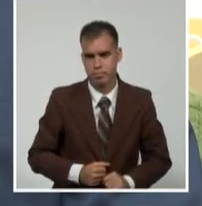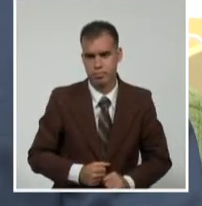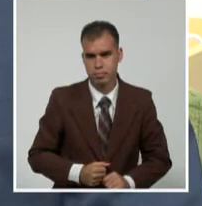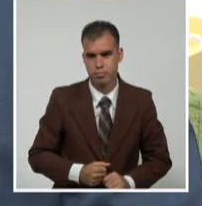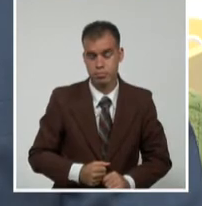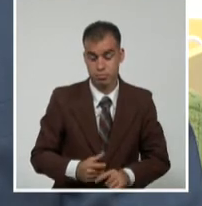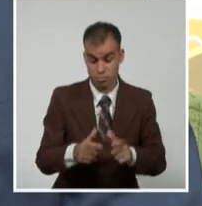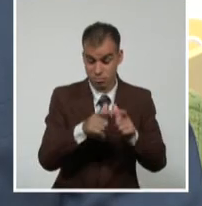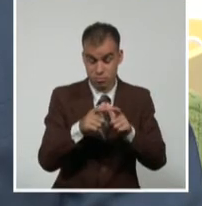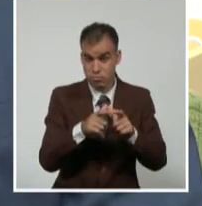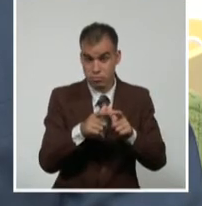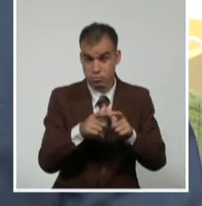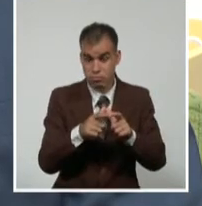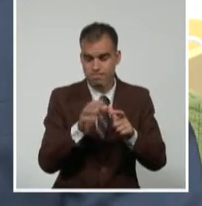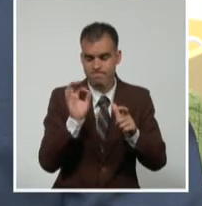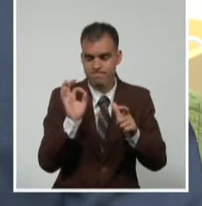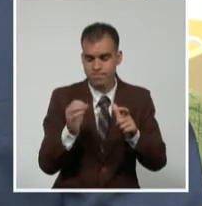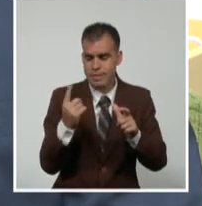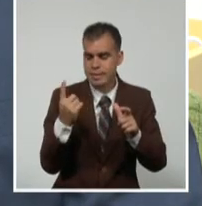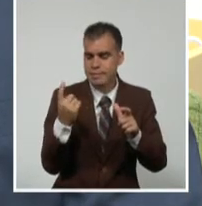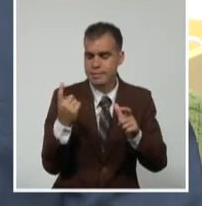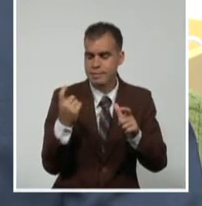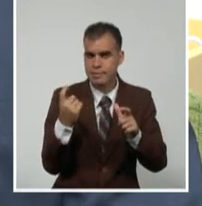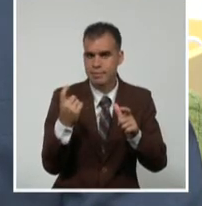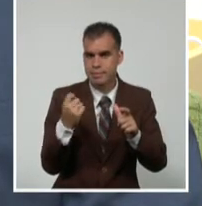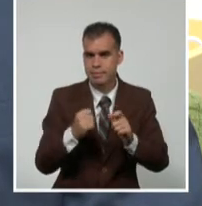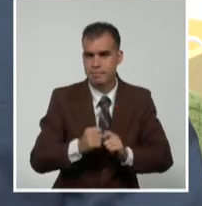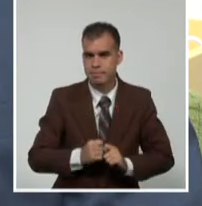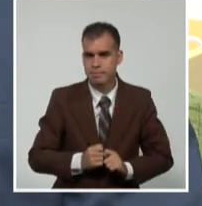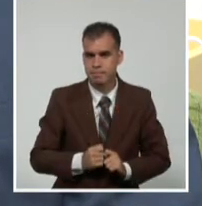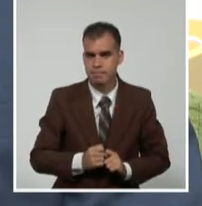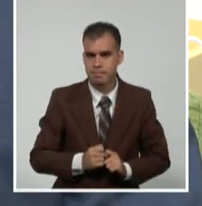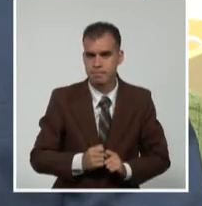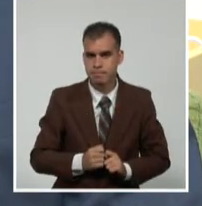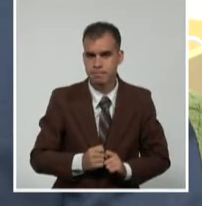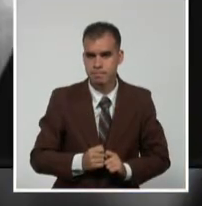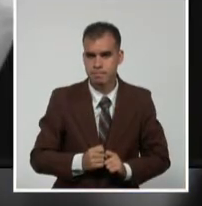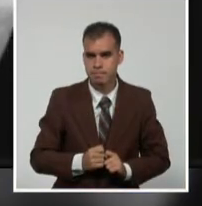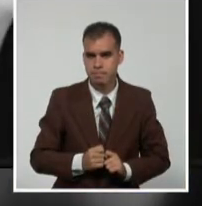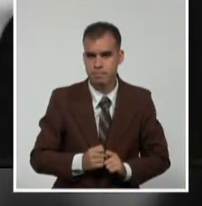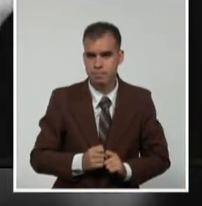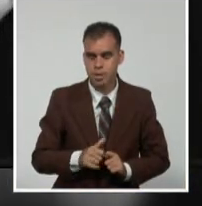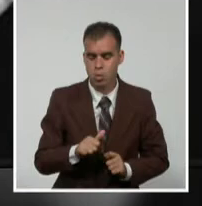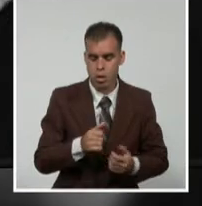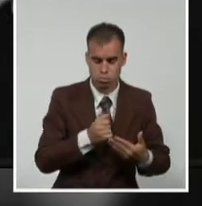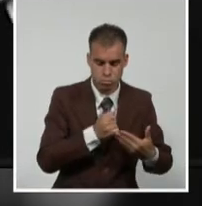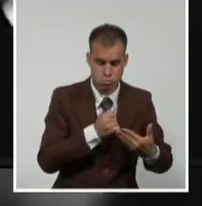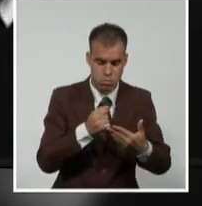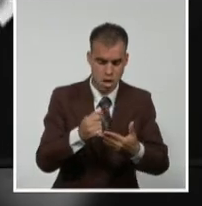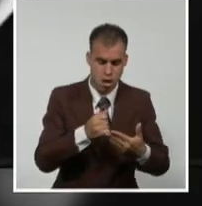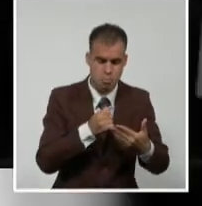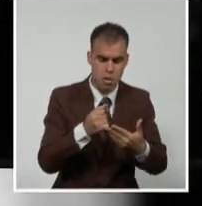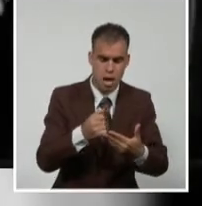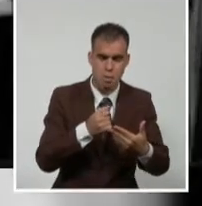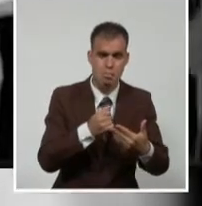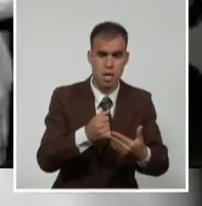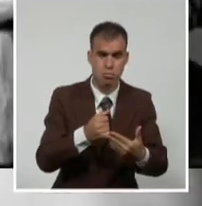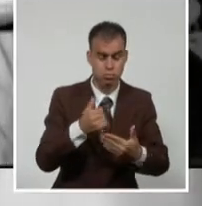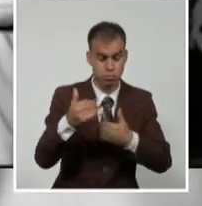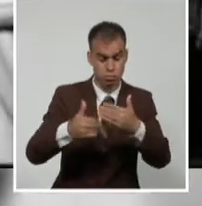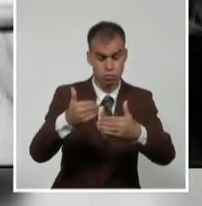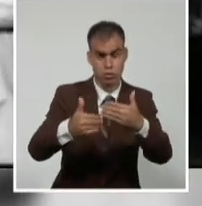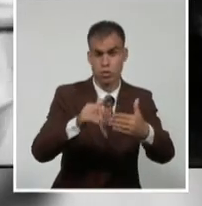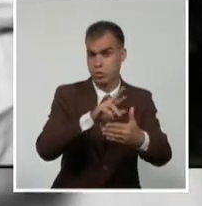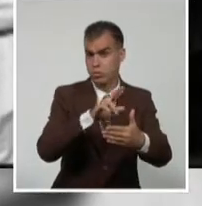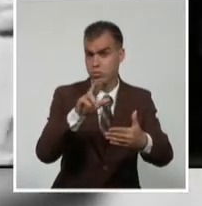de la necesidad de acompañar el proceso revolucionario a partir de la obra de los más